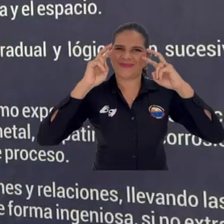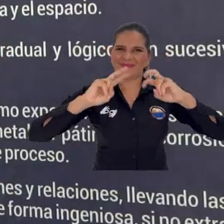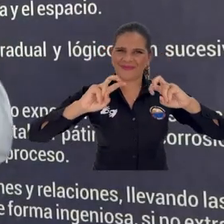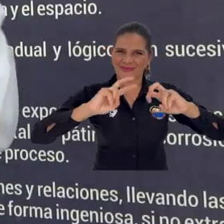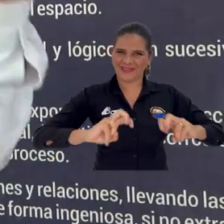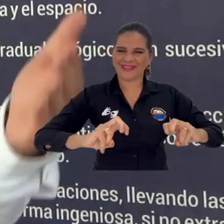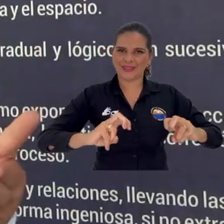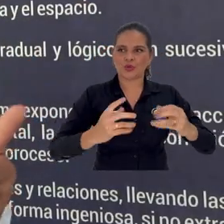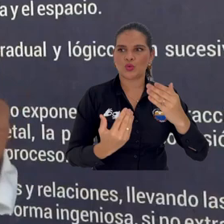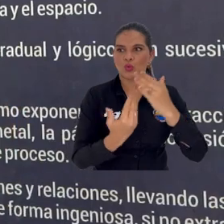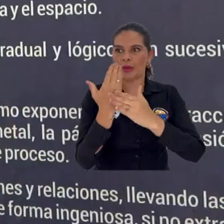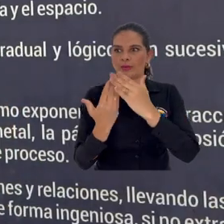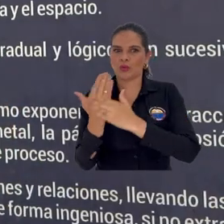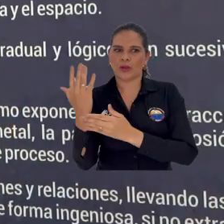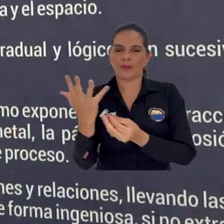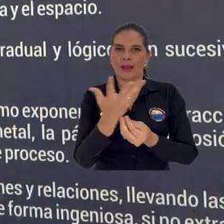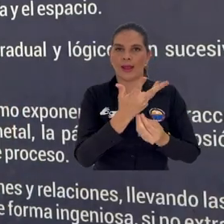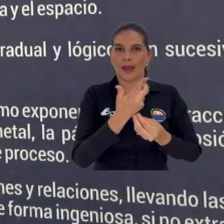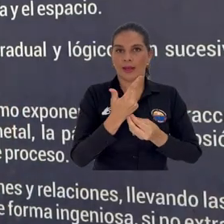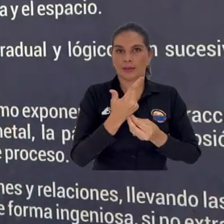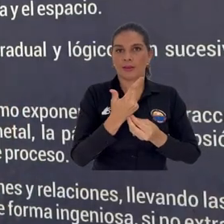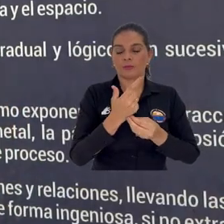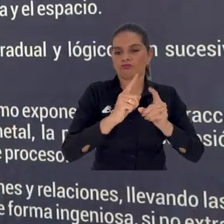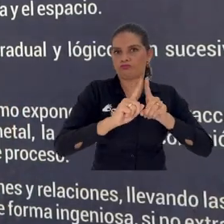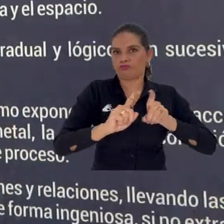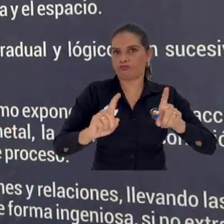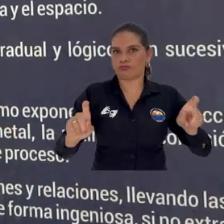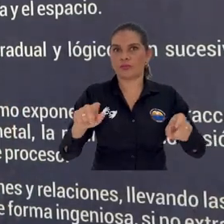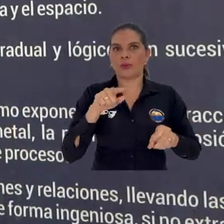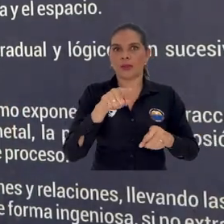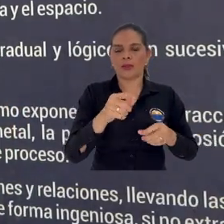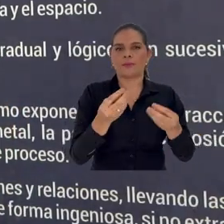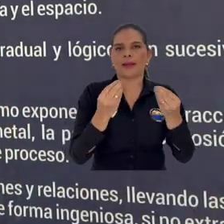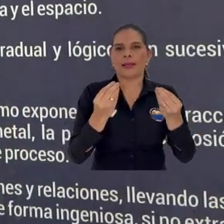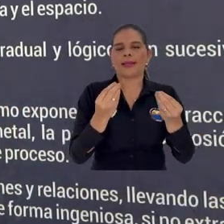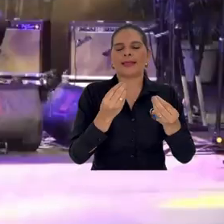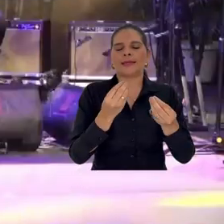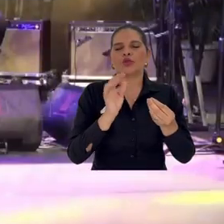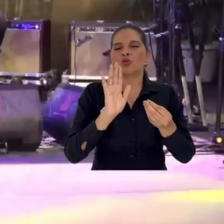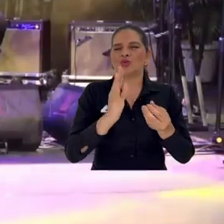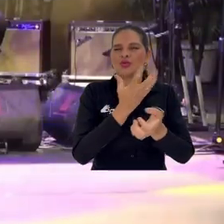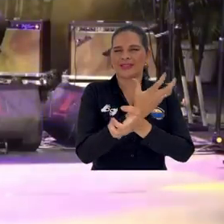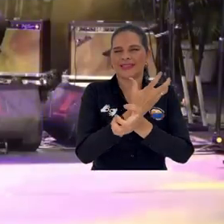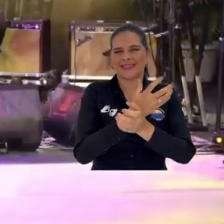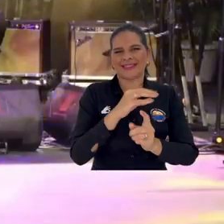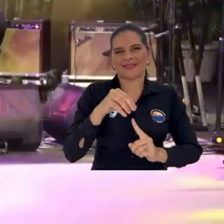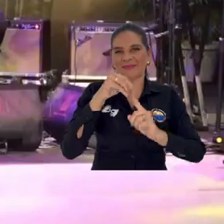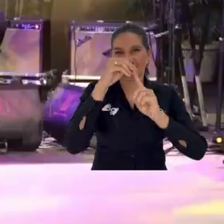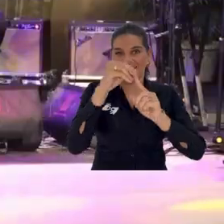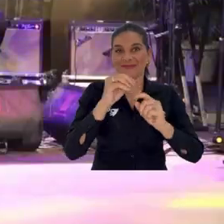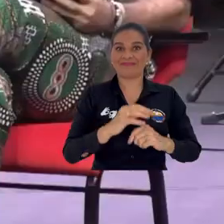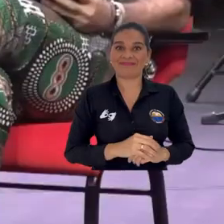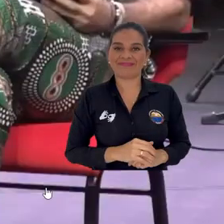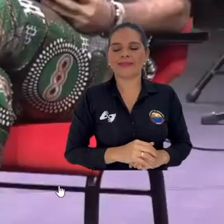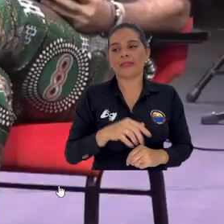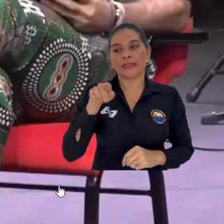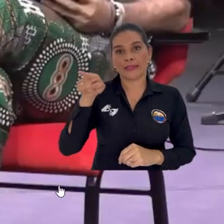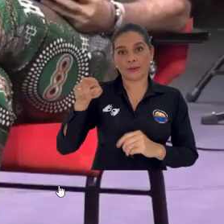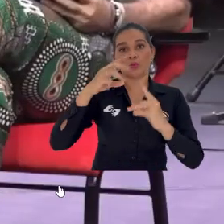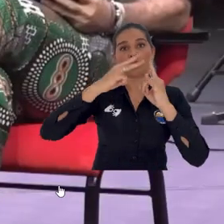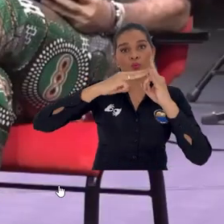la generación de nuevas artes en procesos de divulgación de la ciencia y la cultura. Uni Magdalena también fue